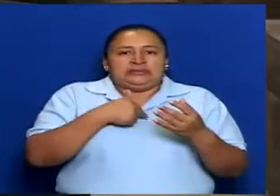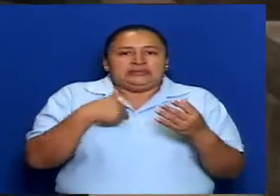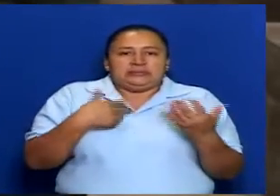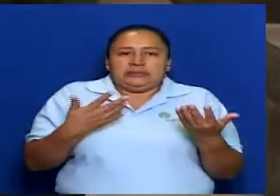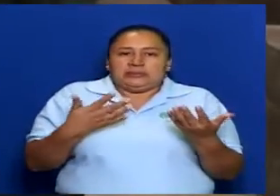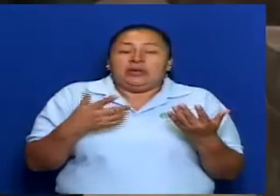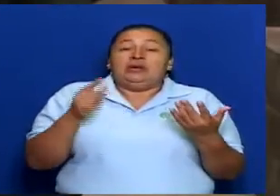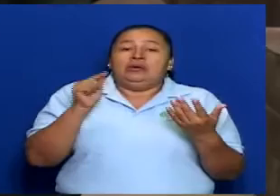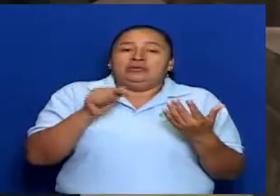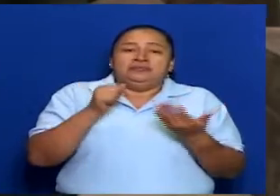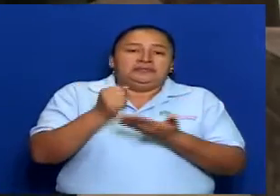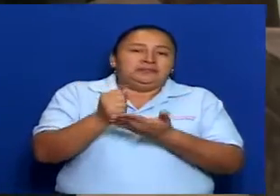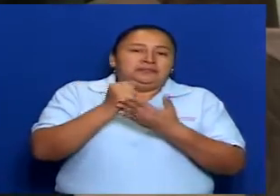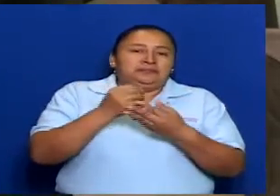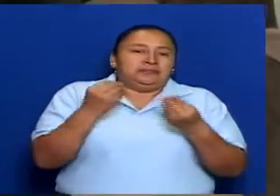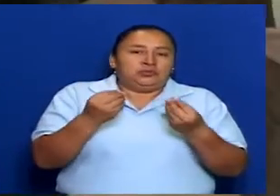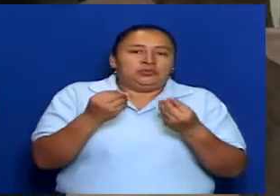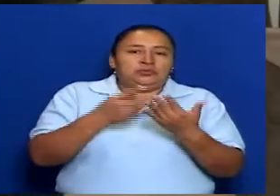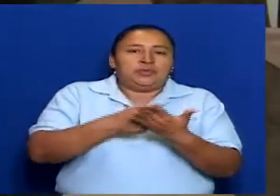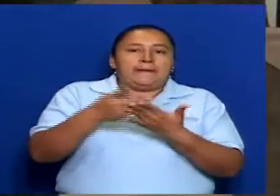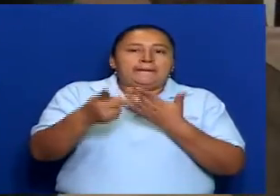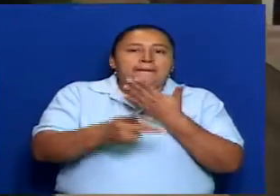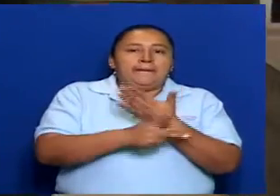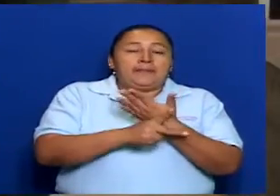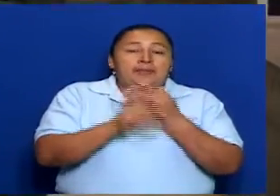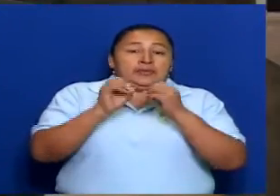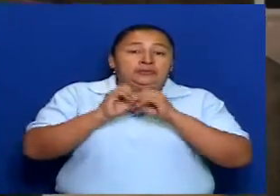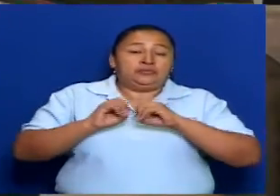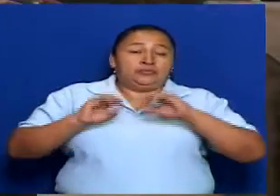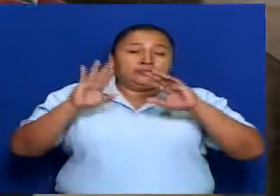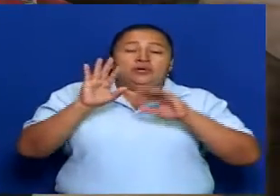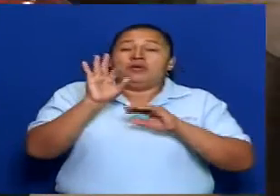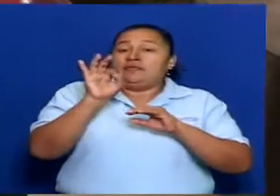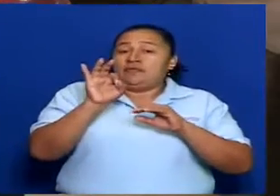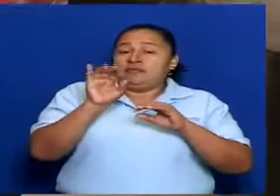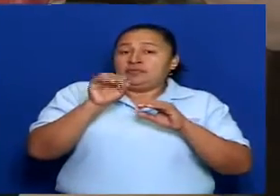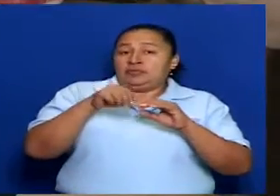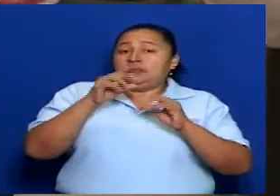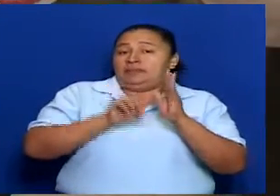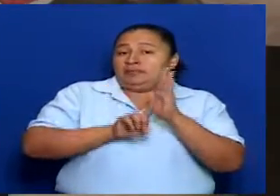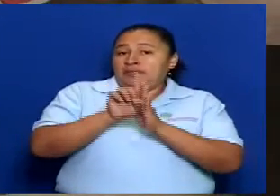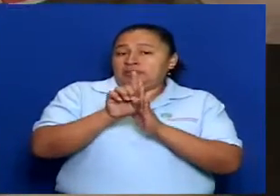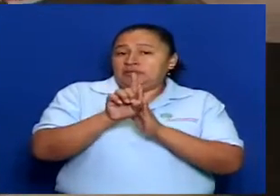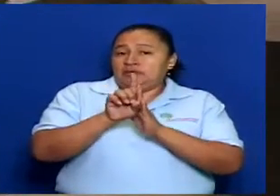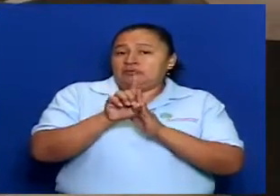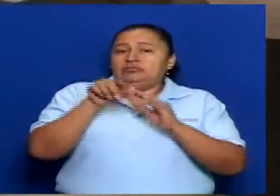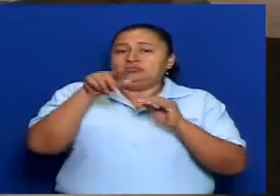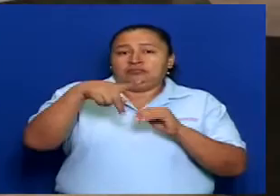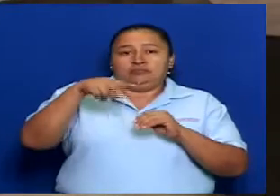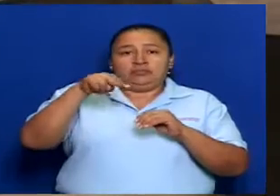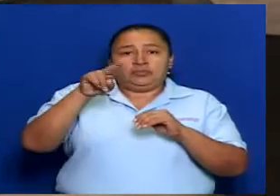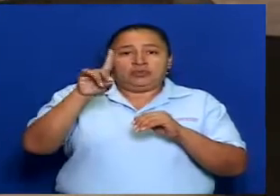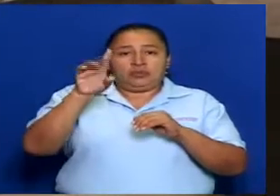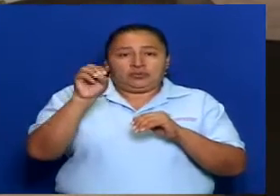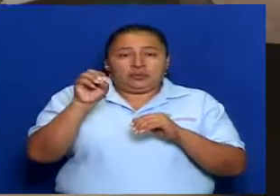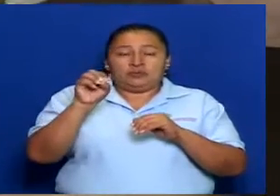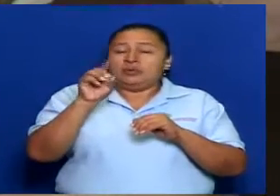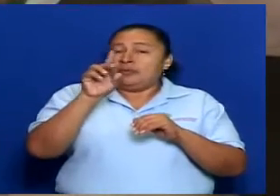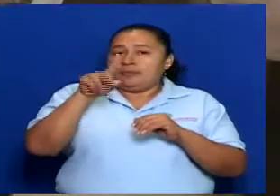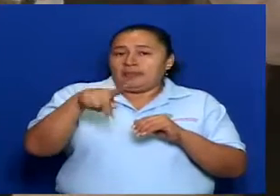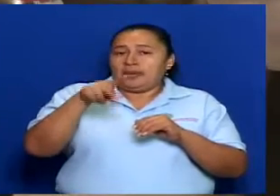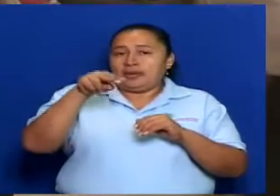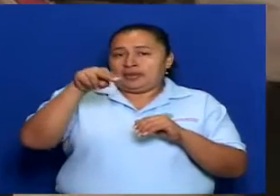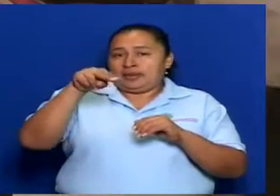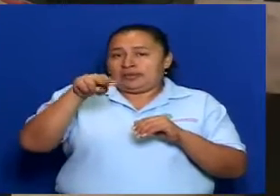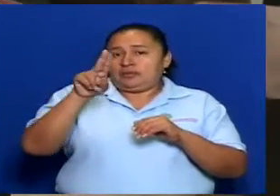nos ayudó bastante el programa de las Naciones Unidas para el Desarrollo en reproducir documentos que fueron